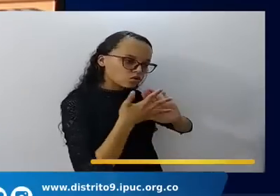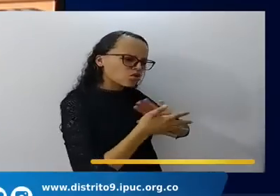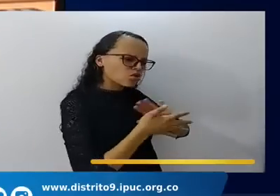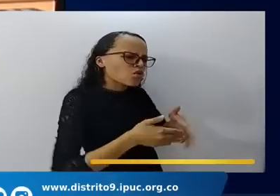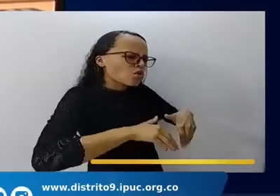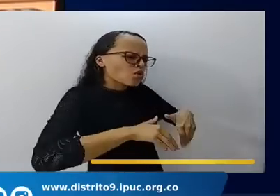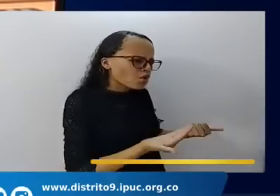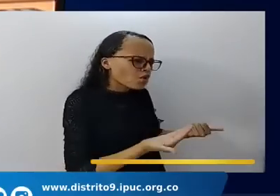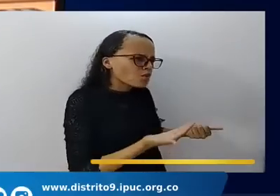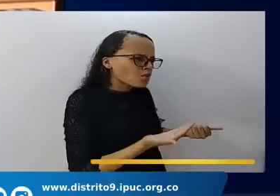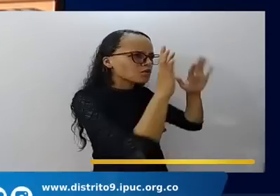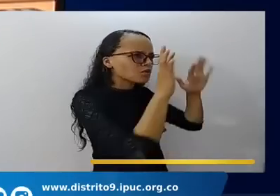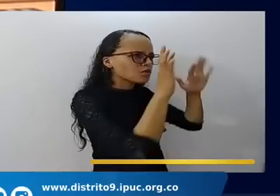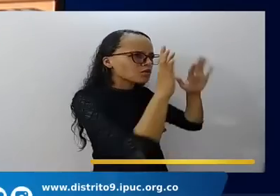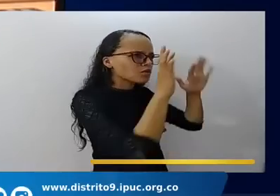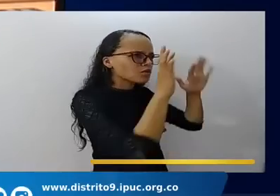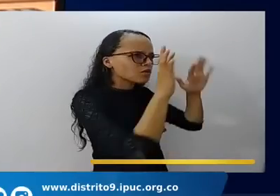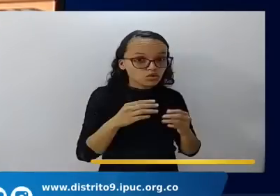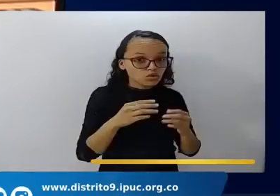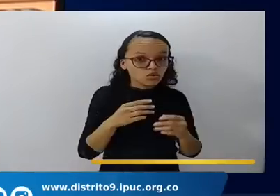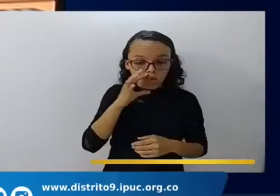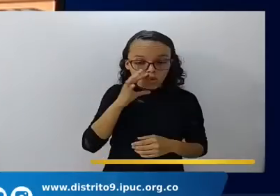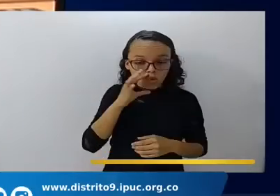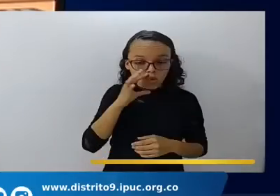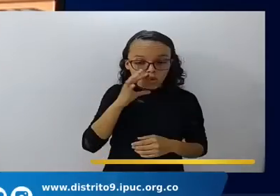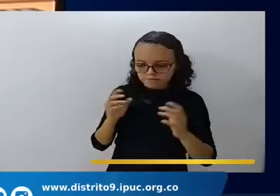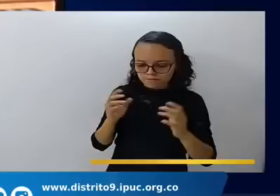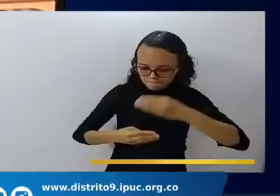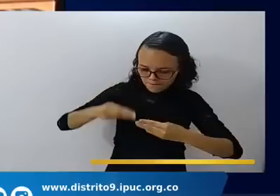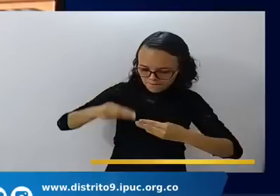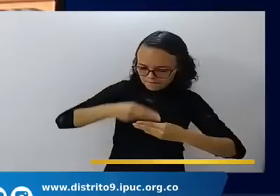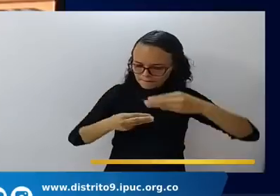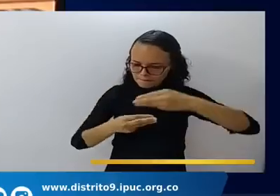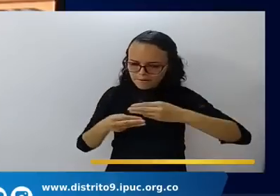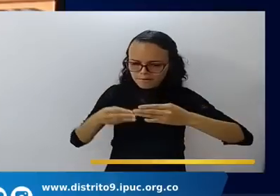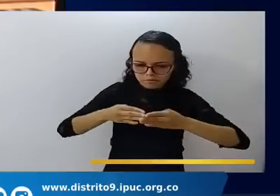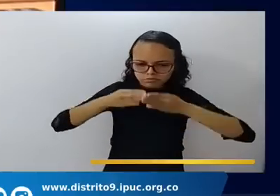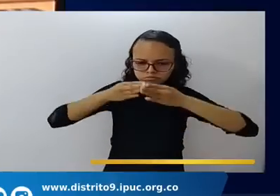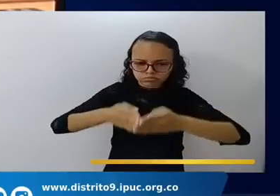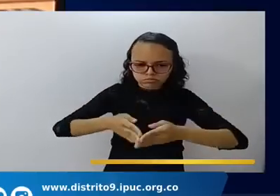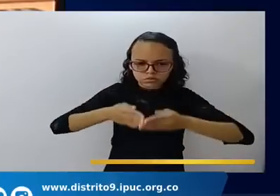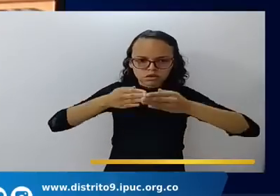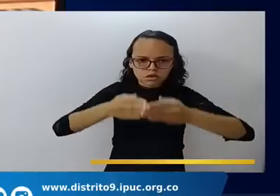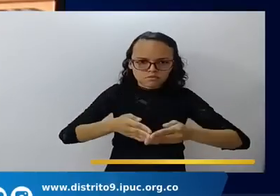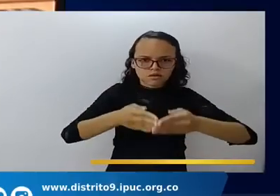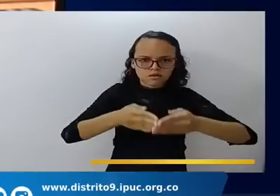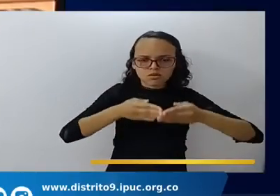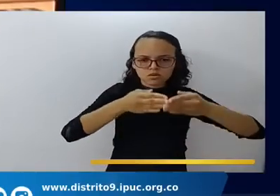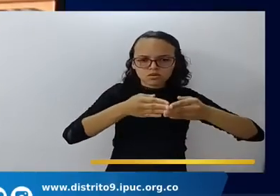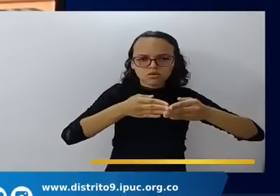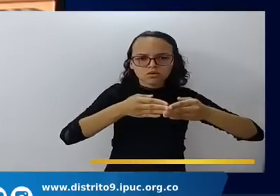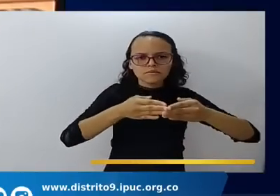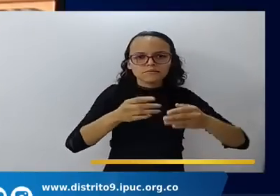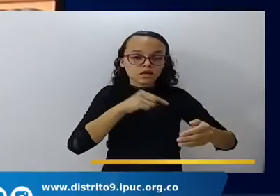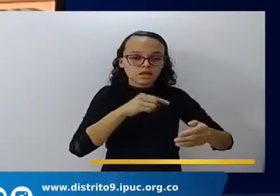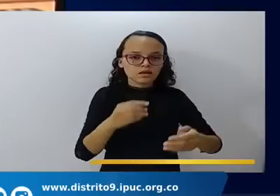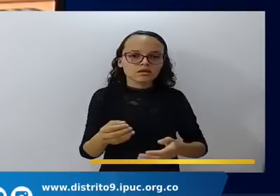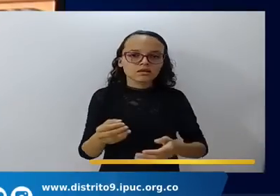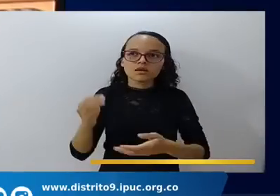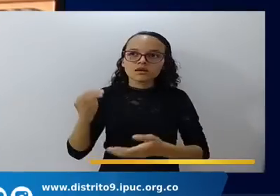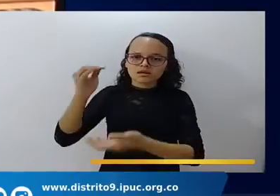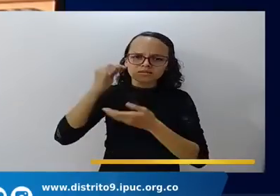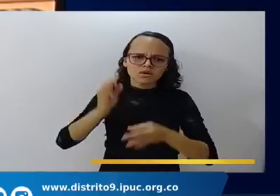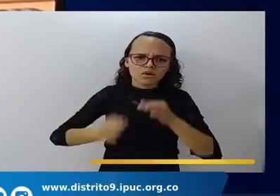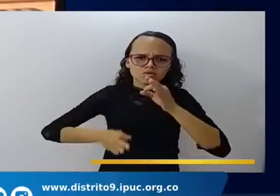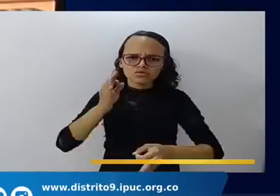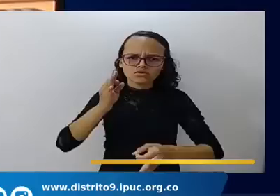Con temor preparó el arca en que su casa se salvase y por esa fe condenó al mundo y fue hecho heredero de la justicia